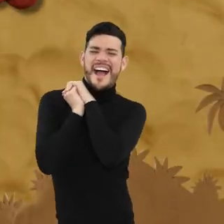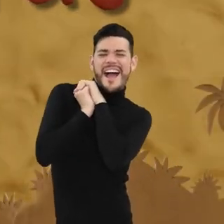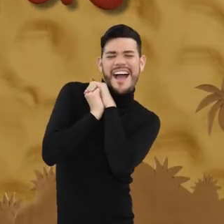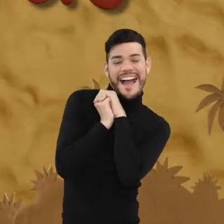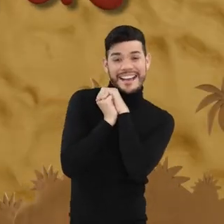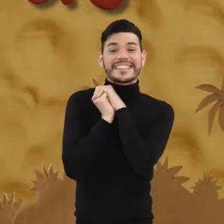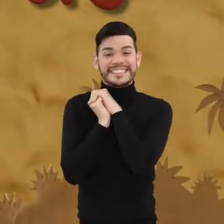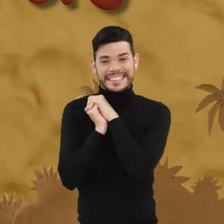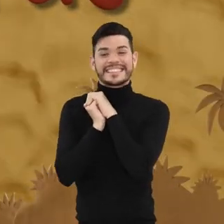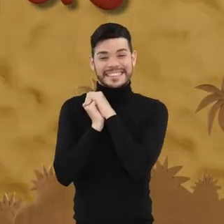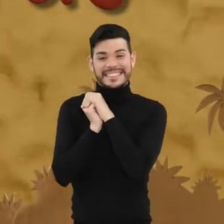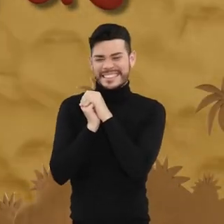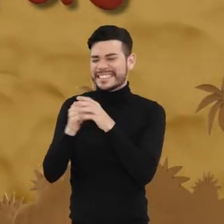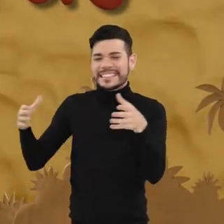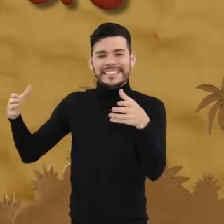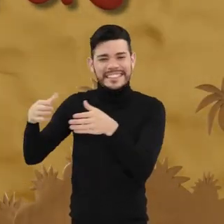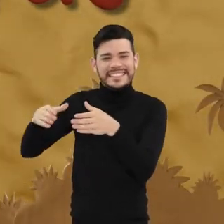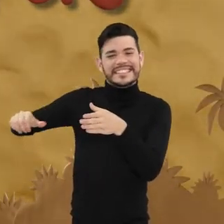Las cantadoras